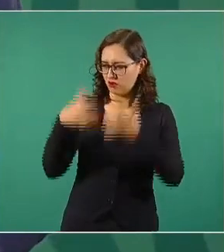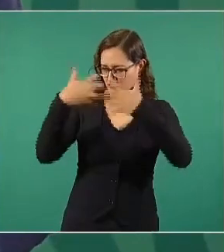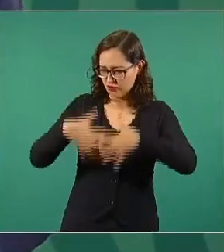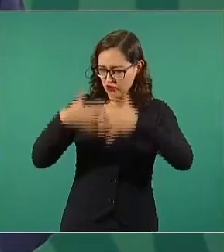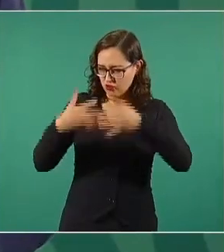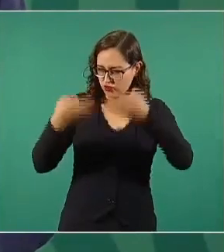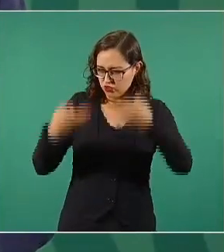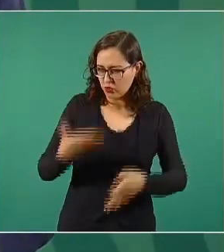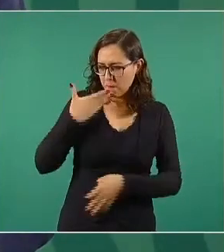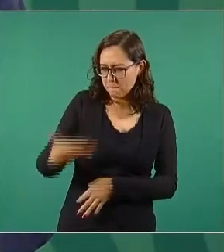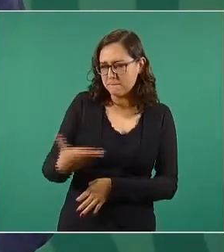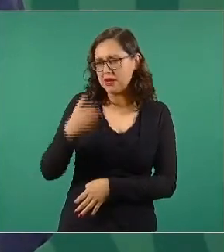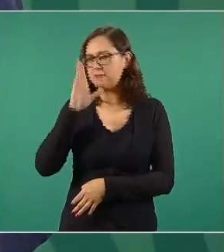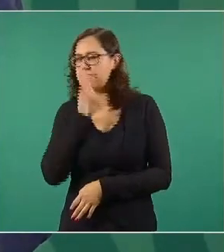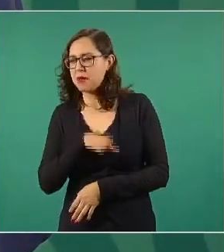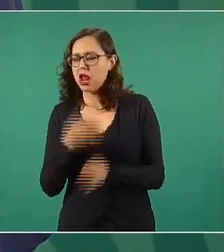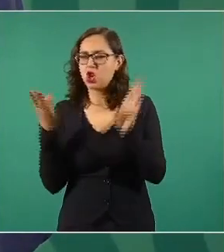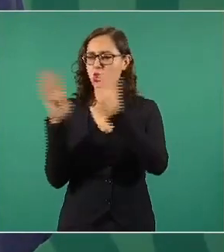A mí me